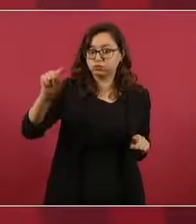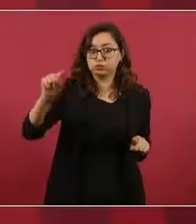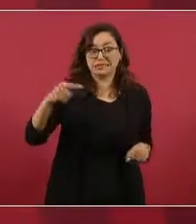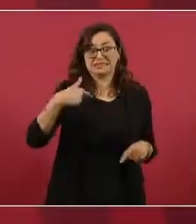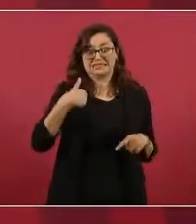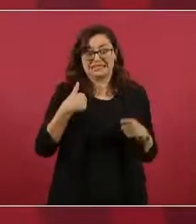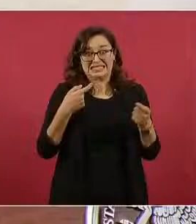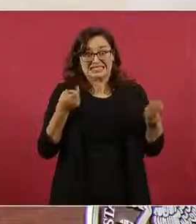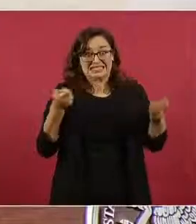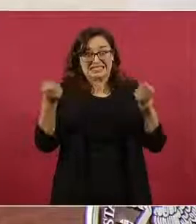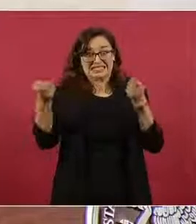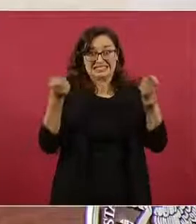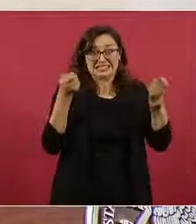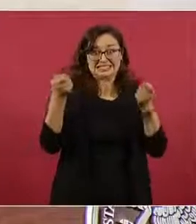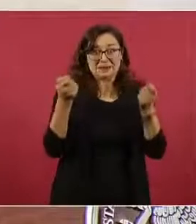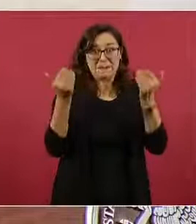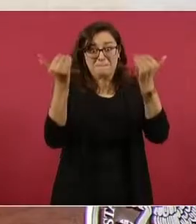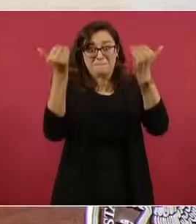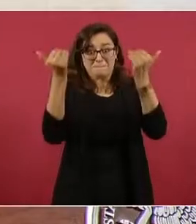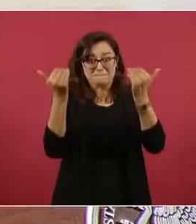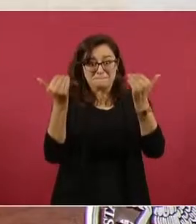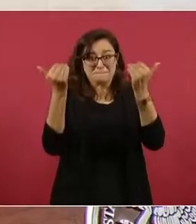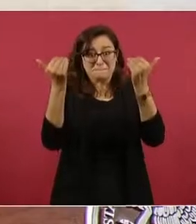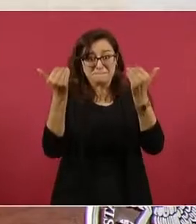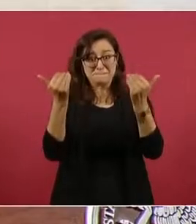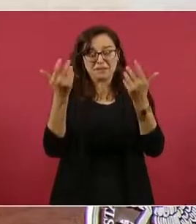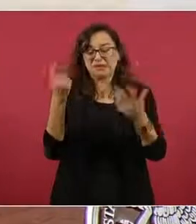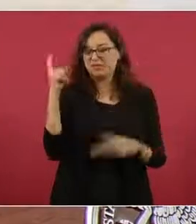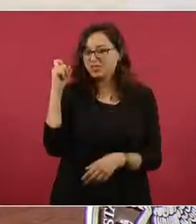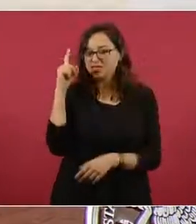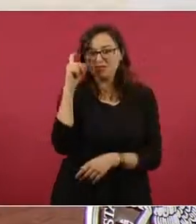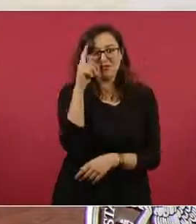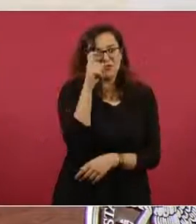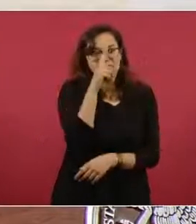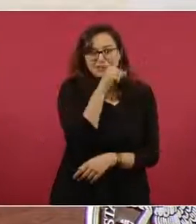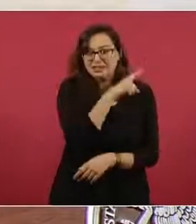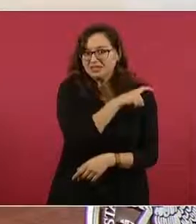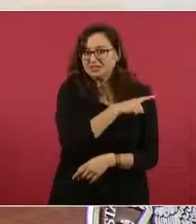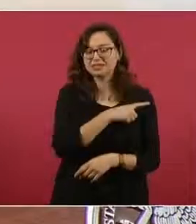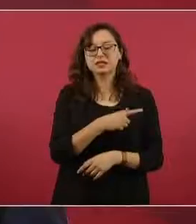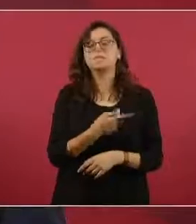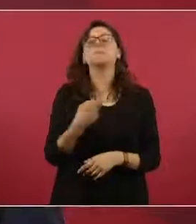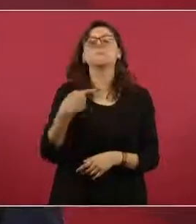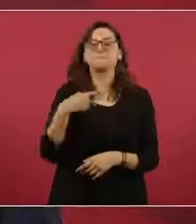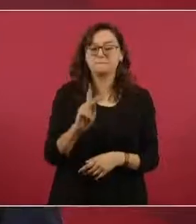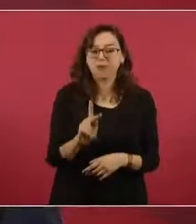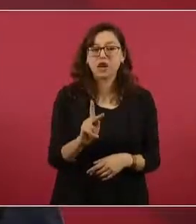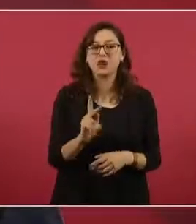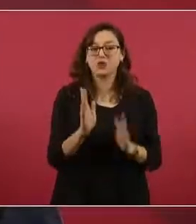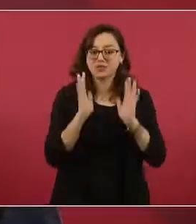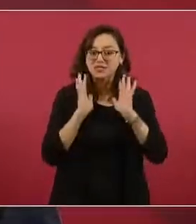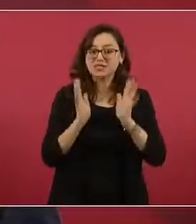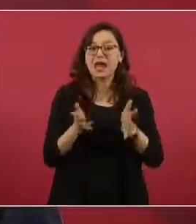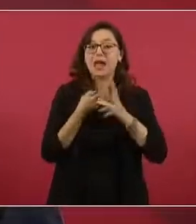que he planteado aquí, pero afortunadamente ya hay